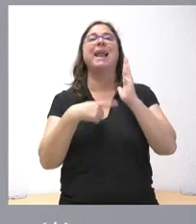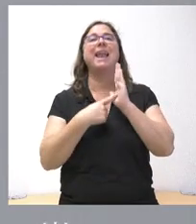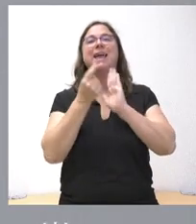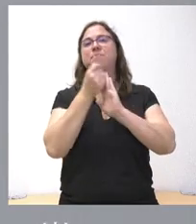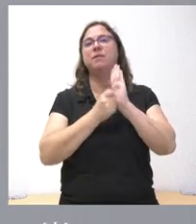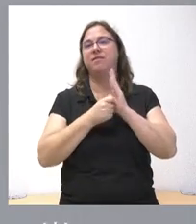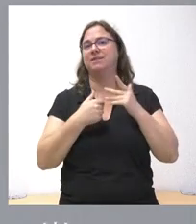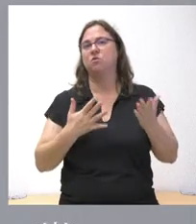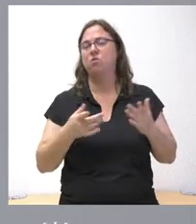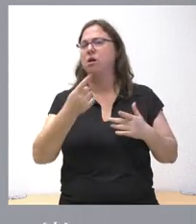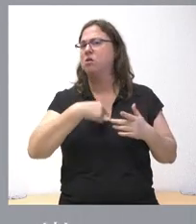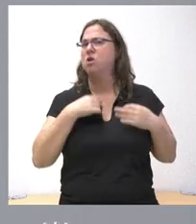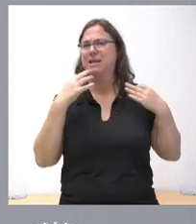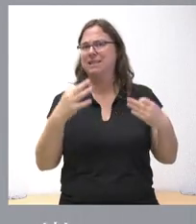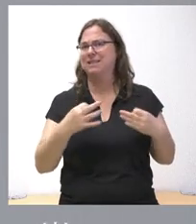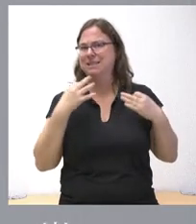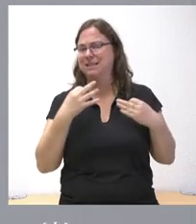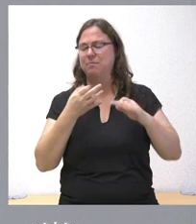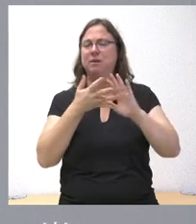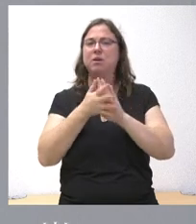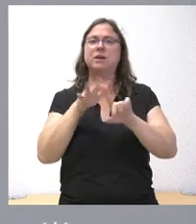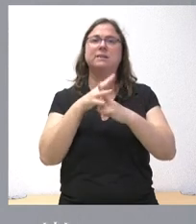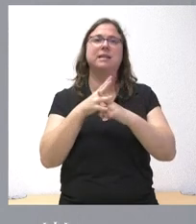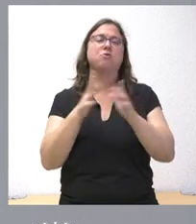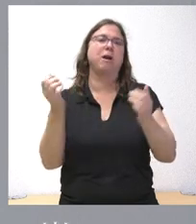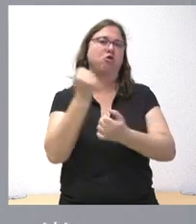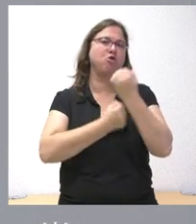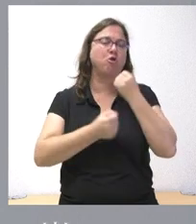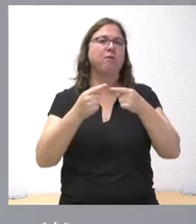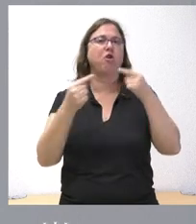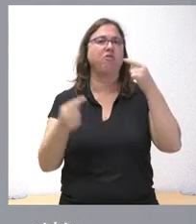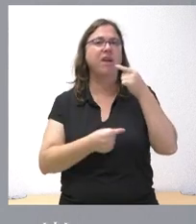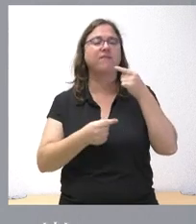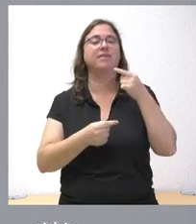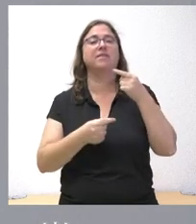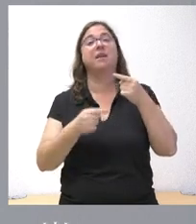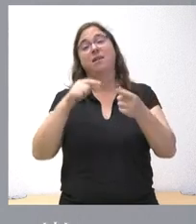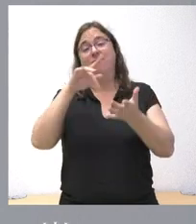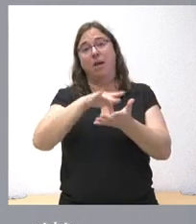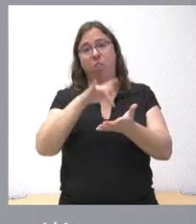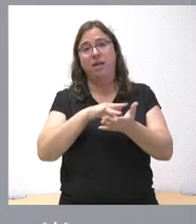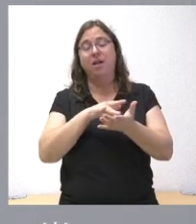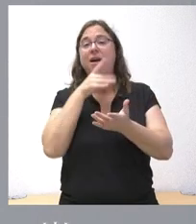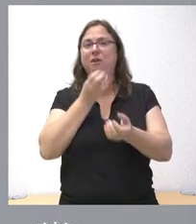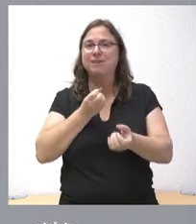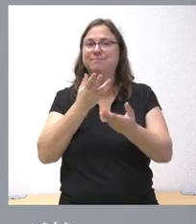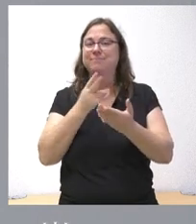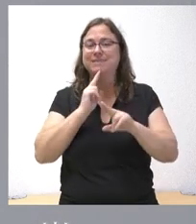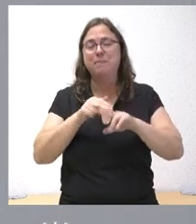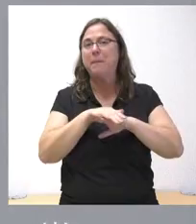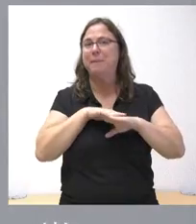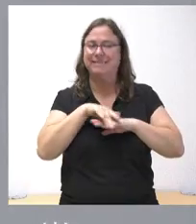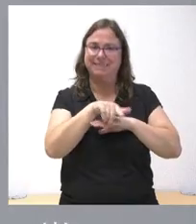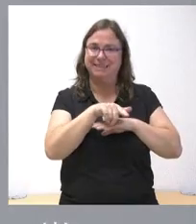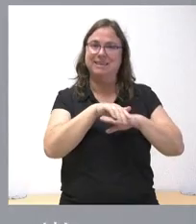siempre hemos comentado el escenario macroeconómico, el déficit y la deuda. Lo que hacemos ahora es comentársela, toda vez, lógicamente, que es la base en la cual